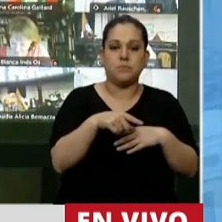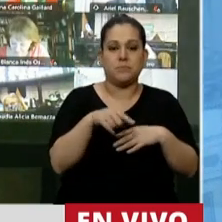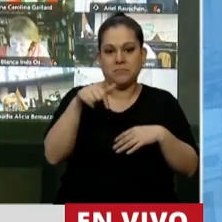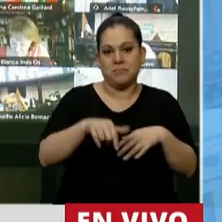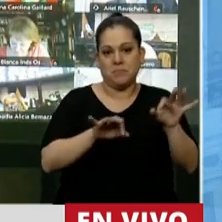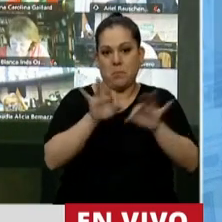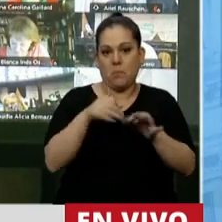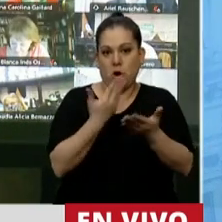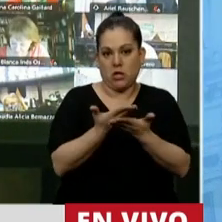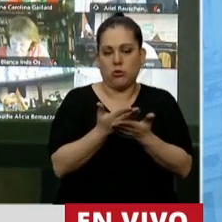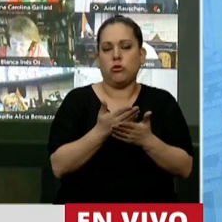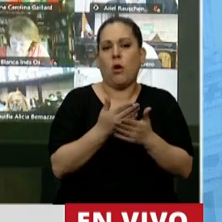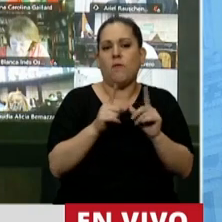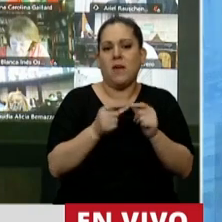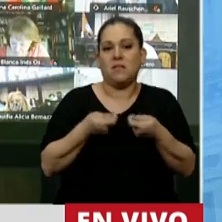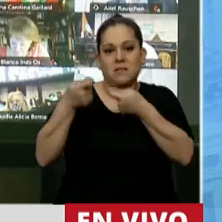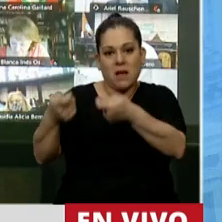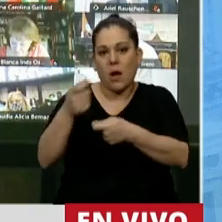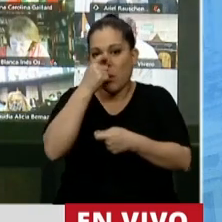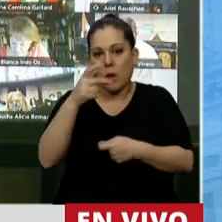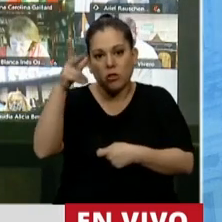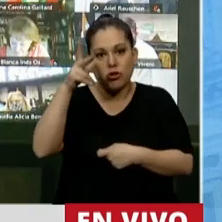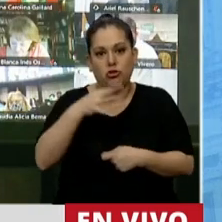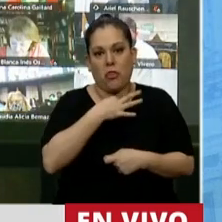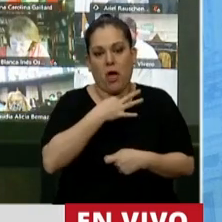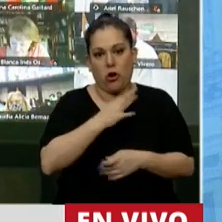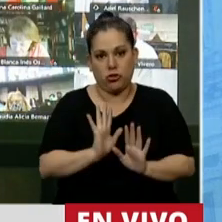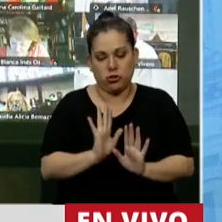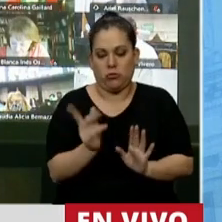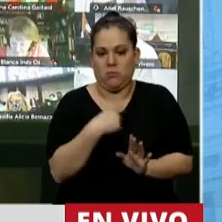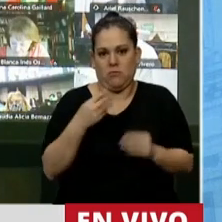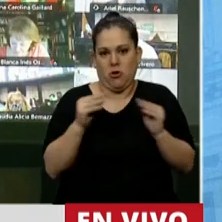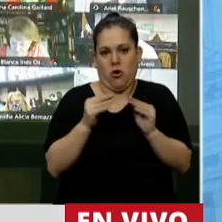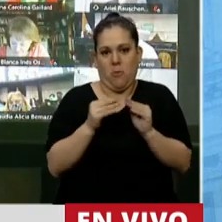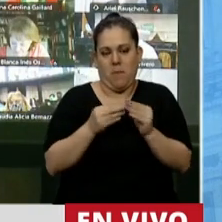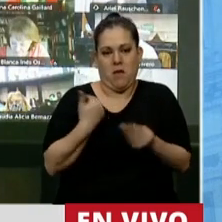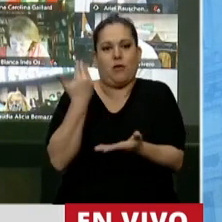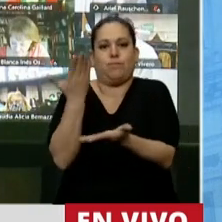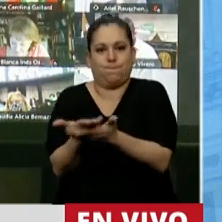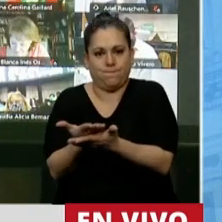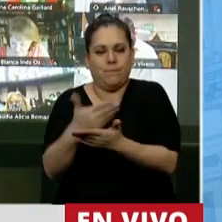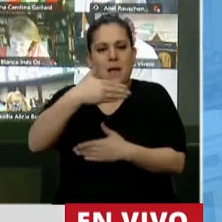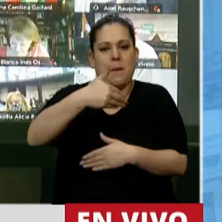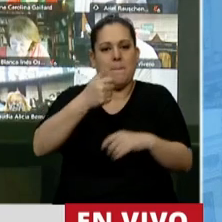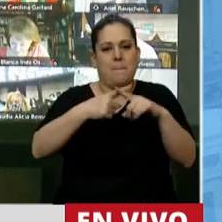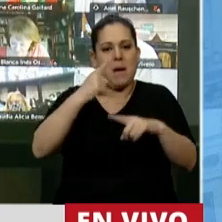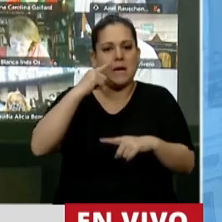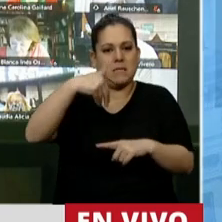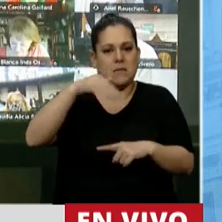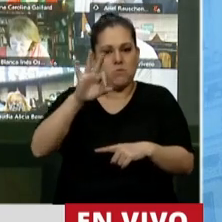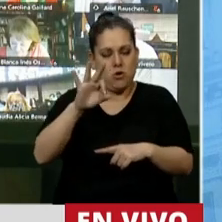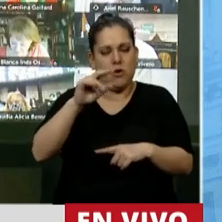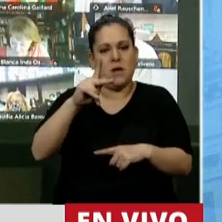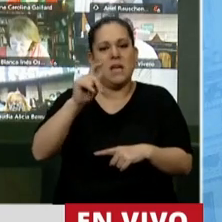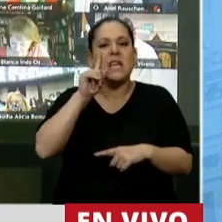Presidente, ingresó el 28 de agosto por iniciativa de nuestros compañeros diputados, Máximo Kirchner, presidente de nuestro